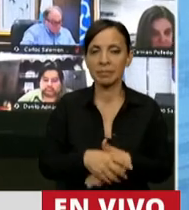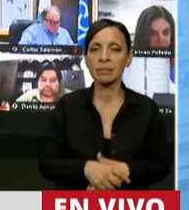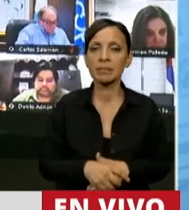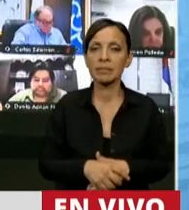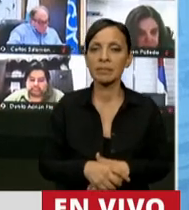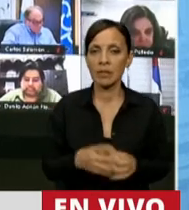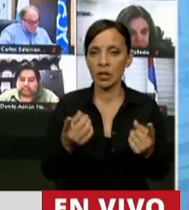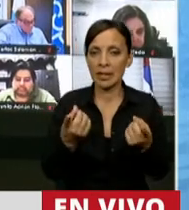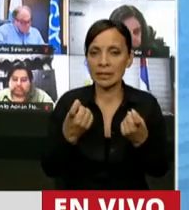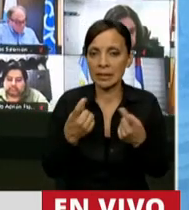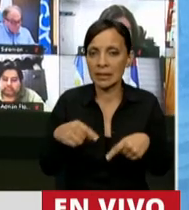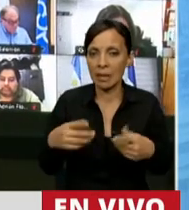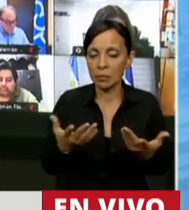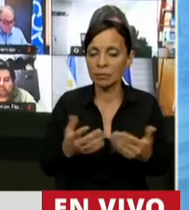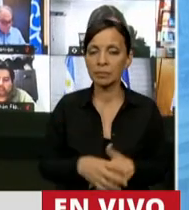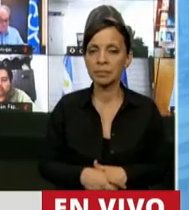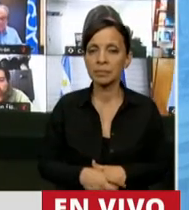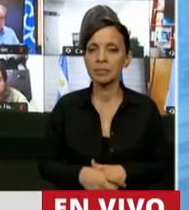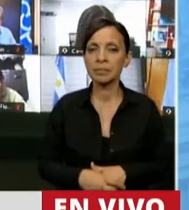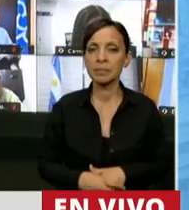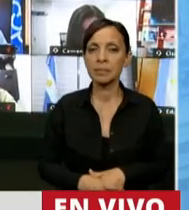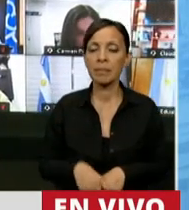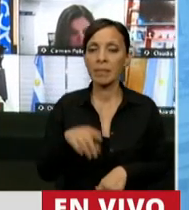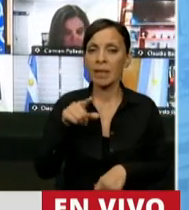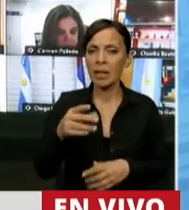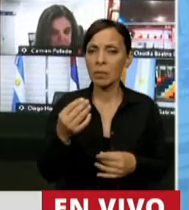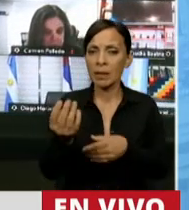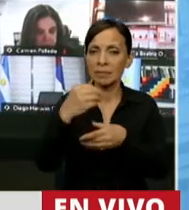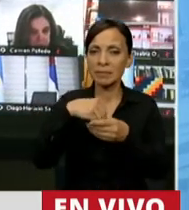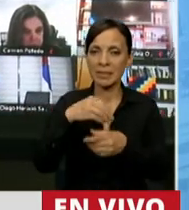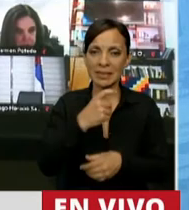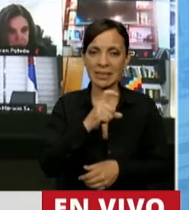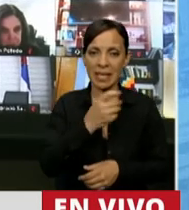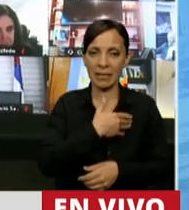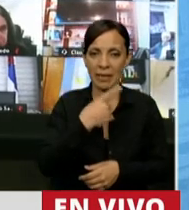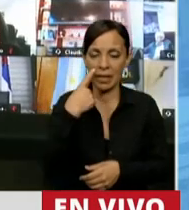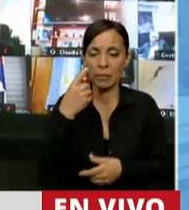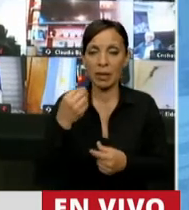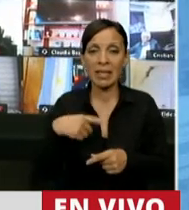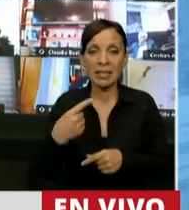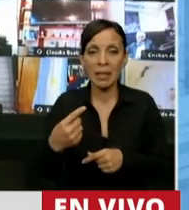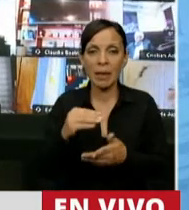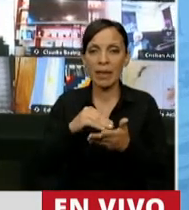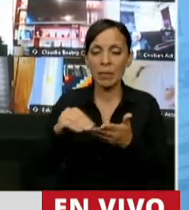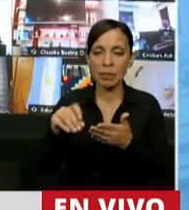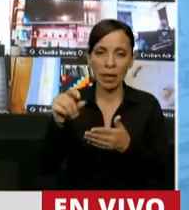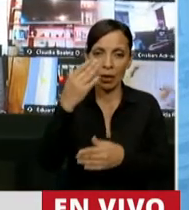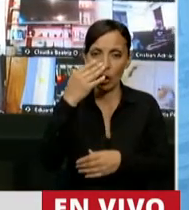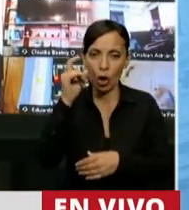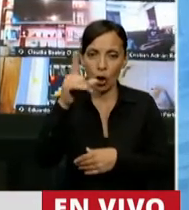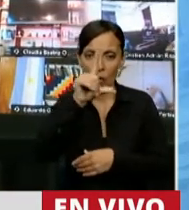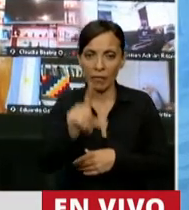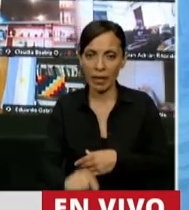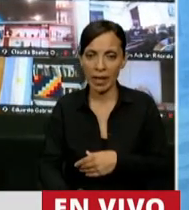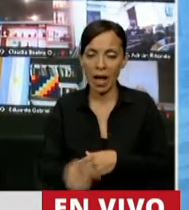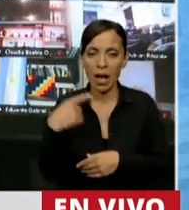necesario. Y esto lo hemos hecho, presidente, porque cada vez que los diputados de nuestro bloque Córdoba Federal nos ha tocado